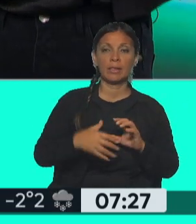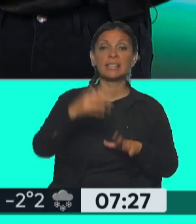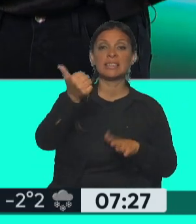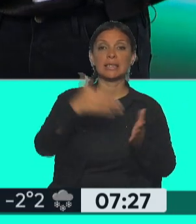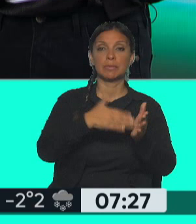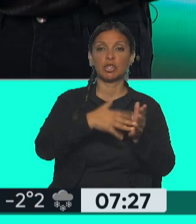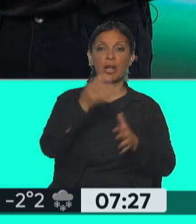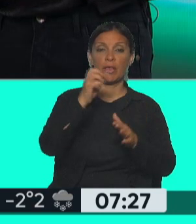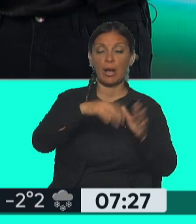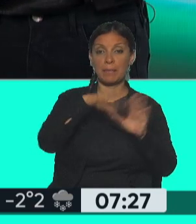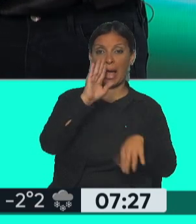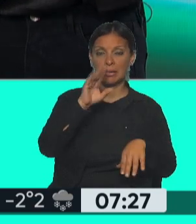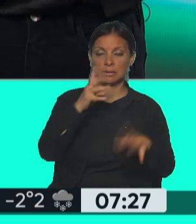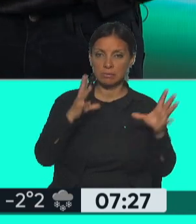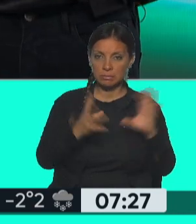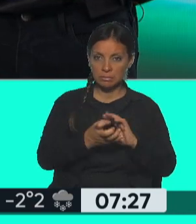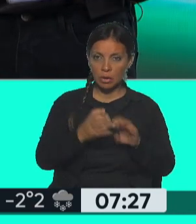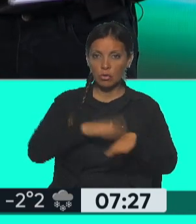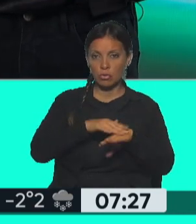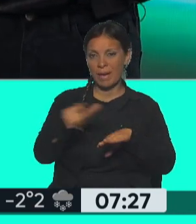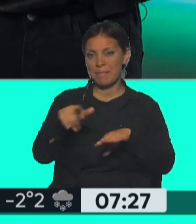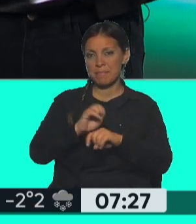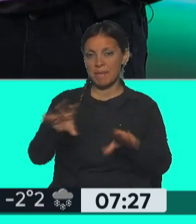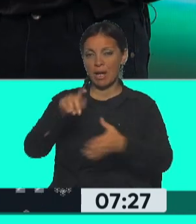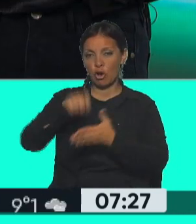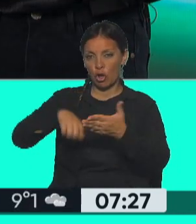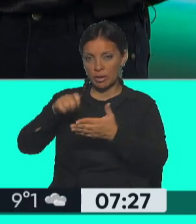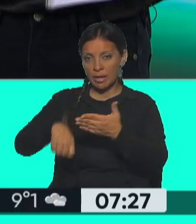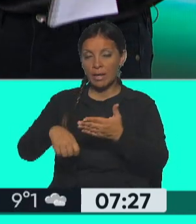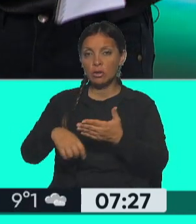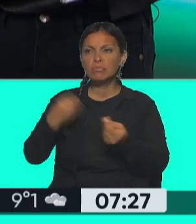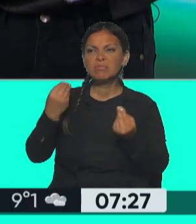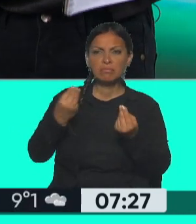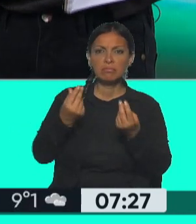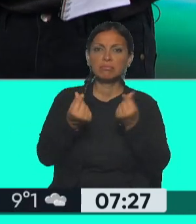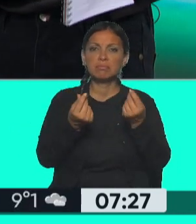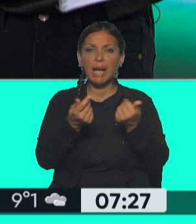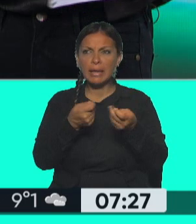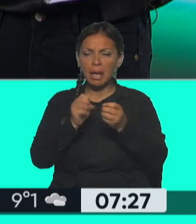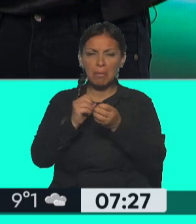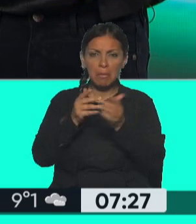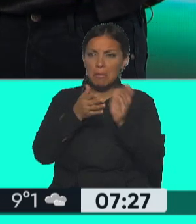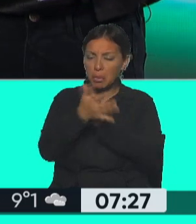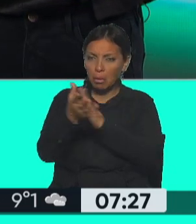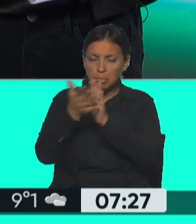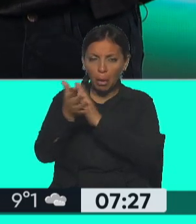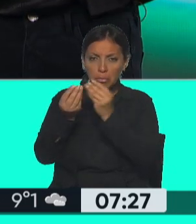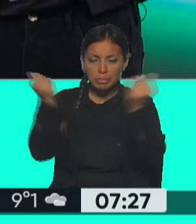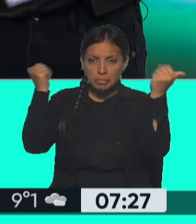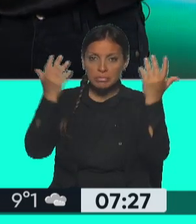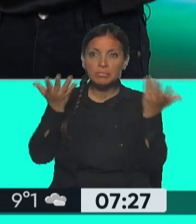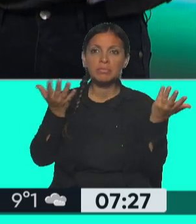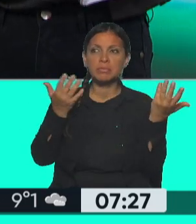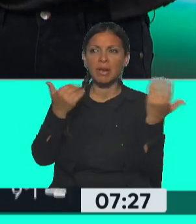dólares. Se está, justamente, lo que se investigó fue todo el desvío de fondos, por supuesto, en favor de la empresa privada